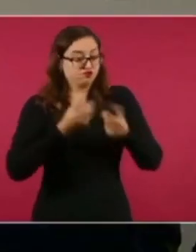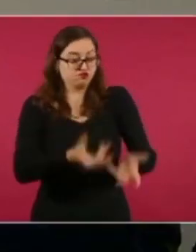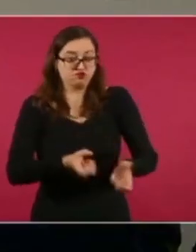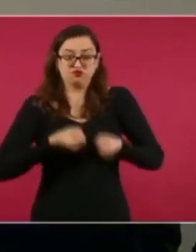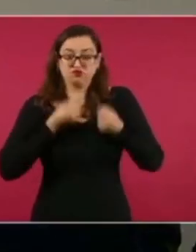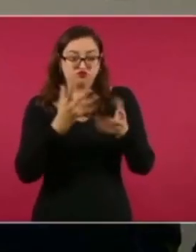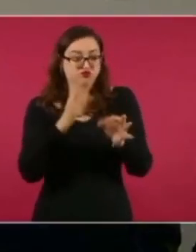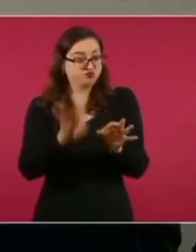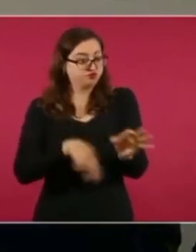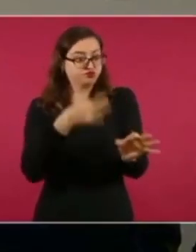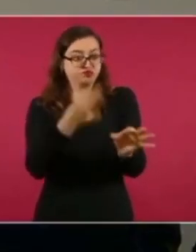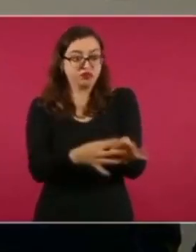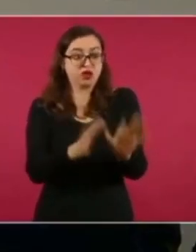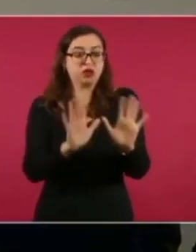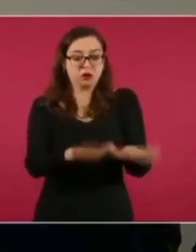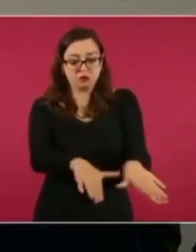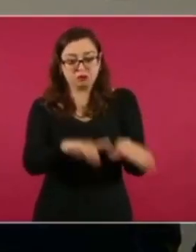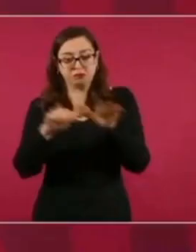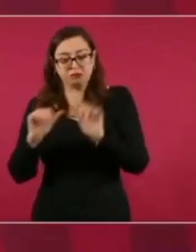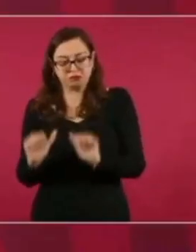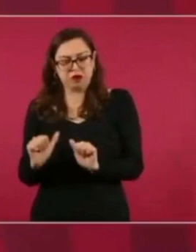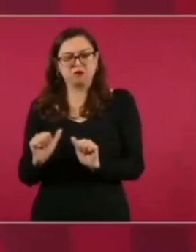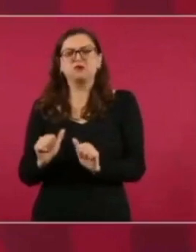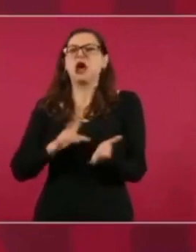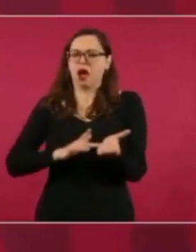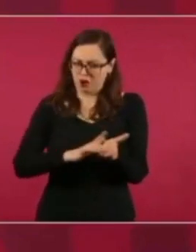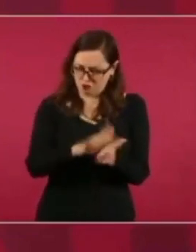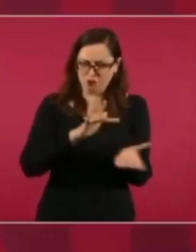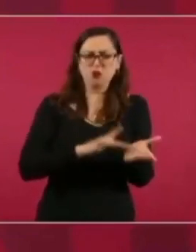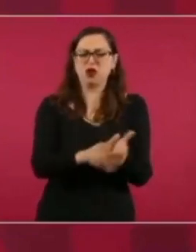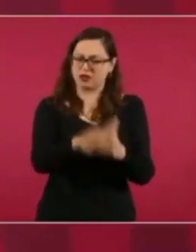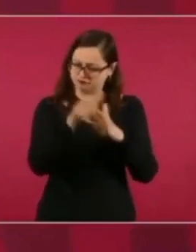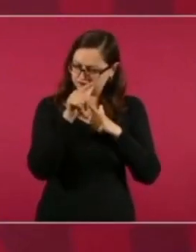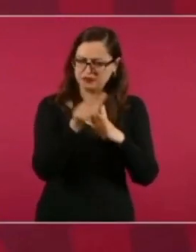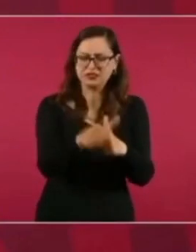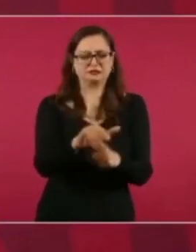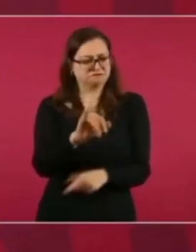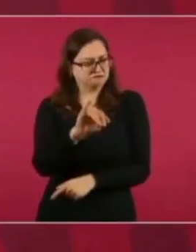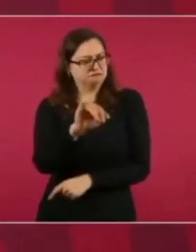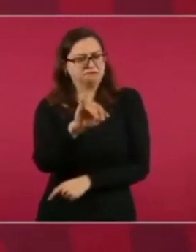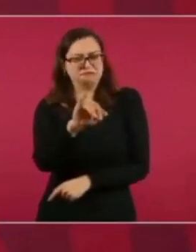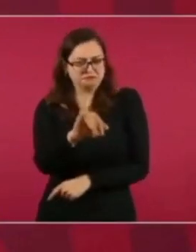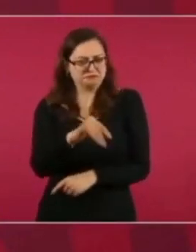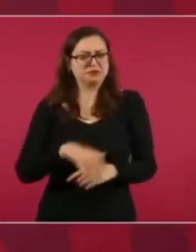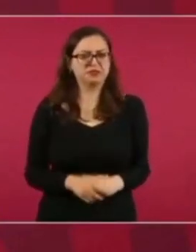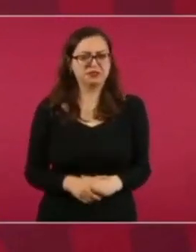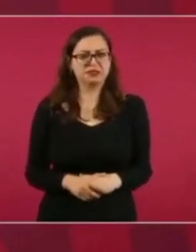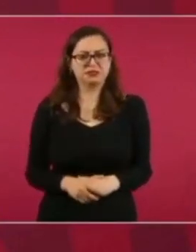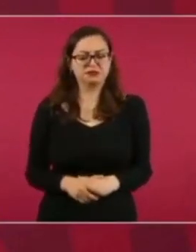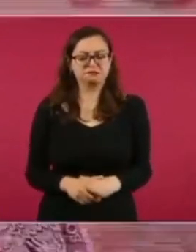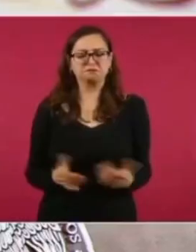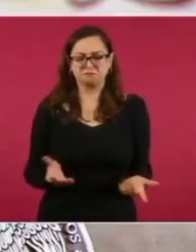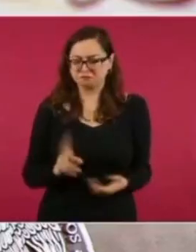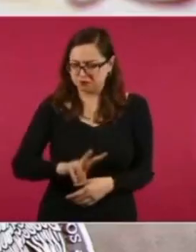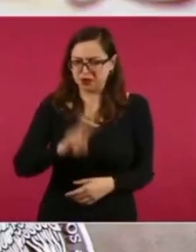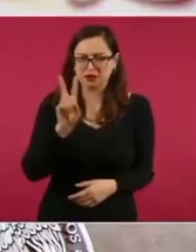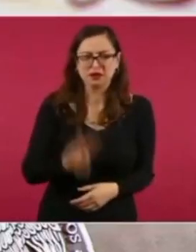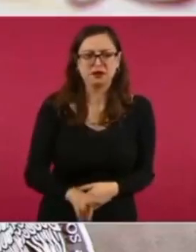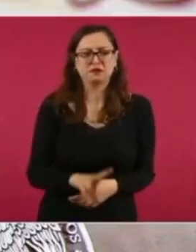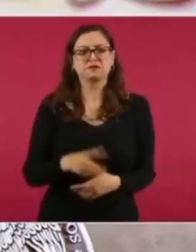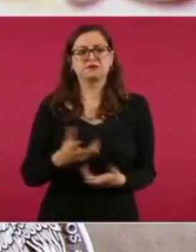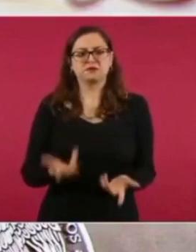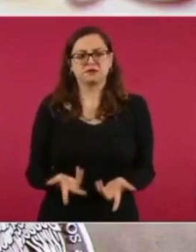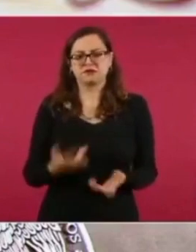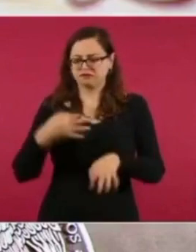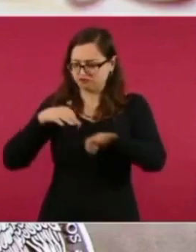Me paso a la porra, desde donde seguiré con ánimo al equipo o, como decimos, desde el espacio común, a ser